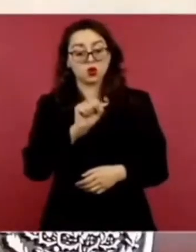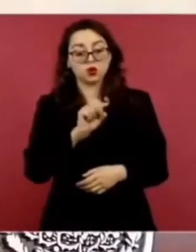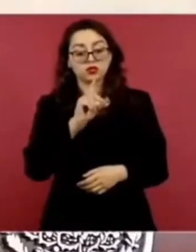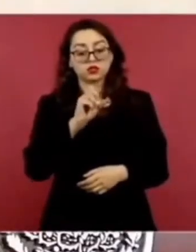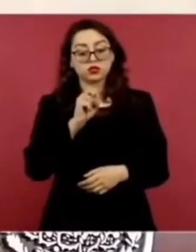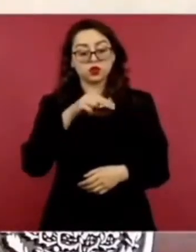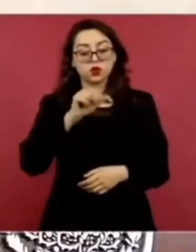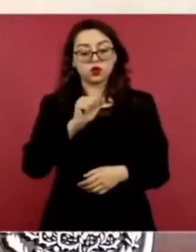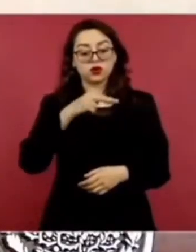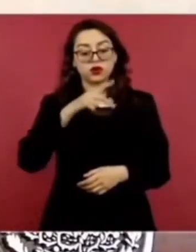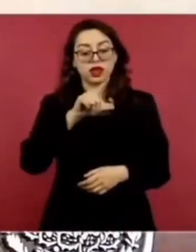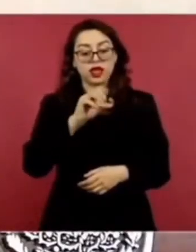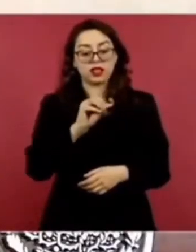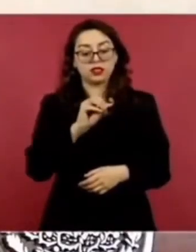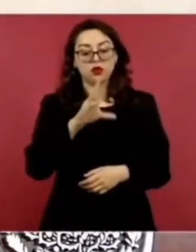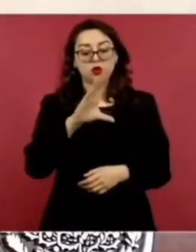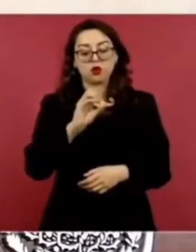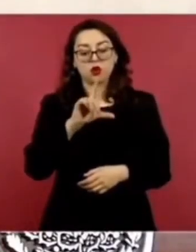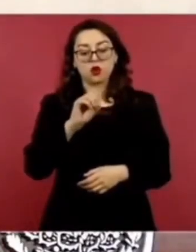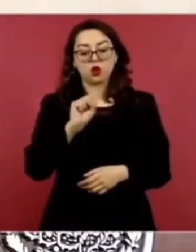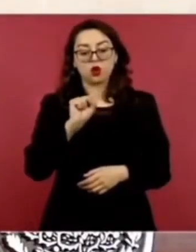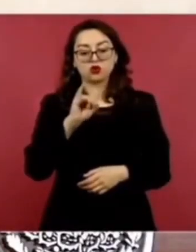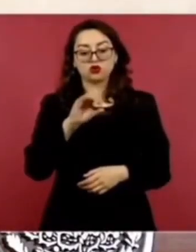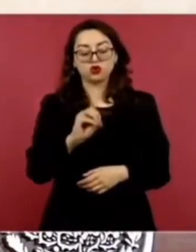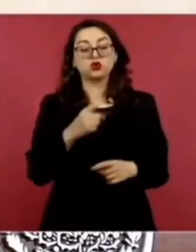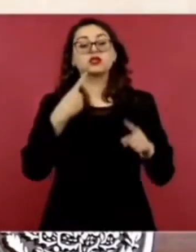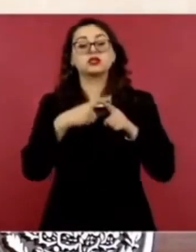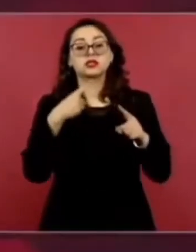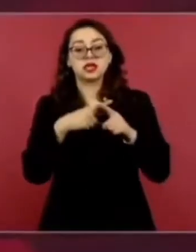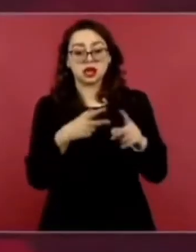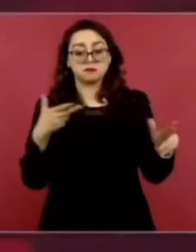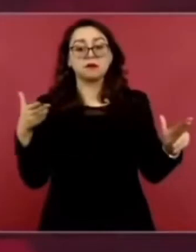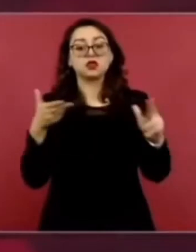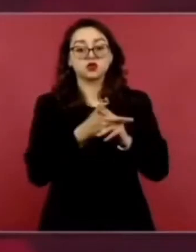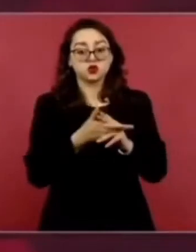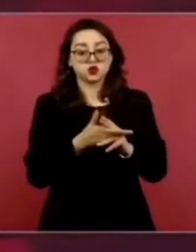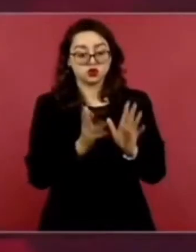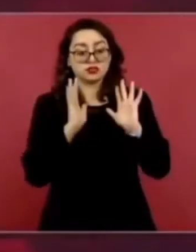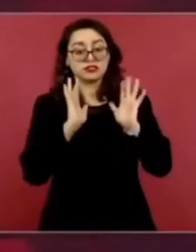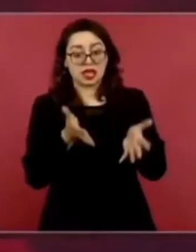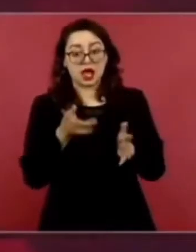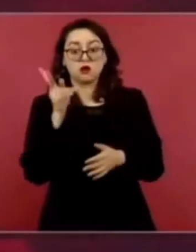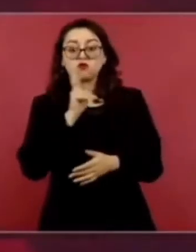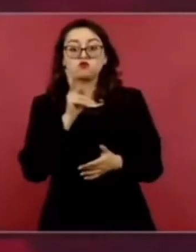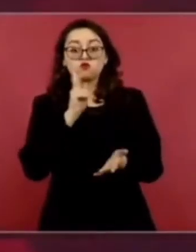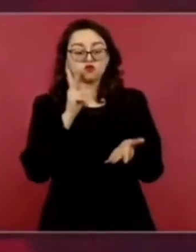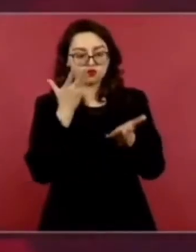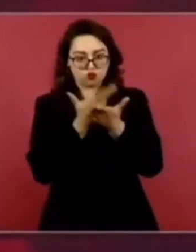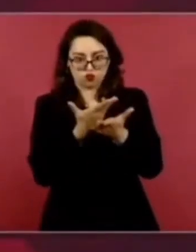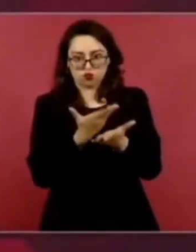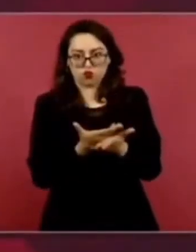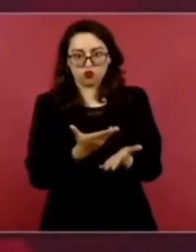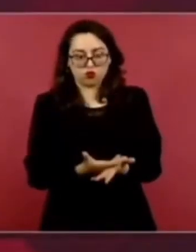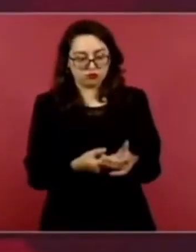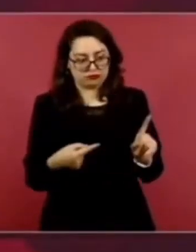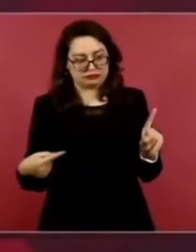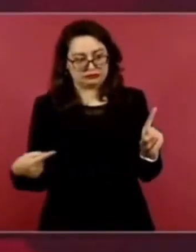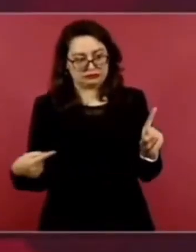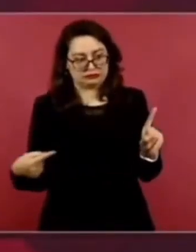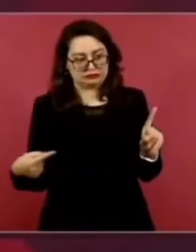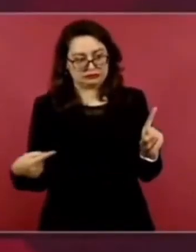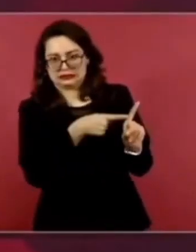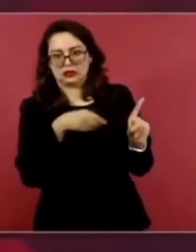este, ya les he platicado, yo conocí a Colosio